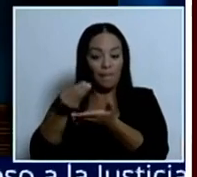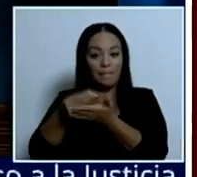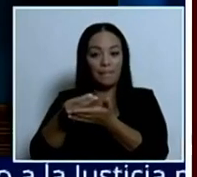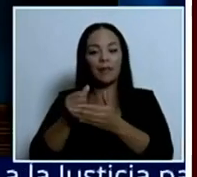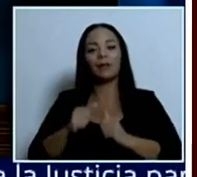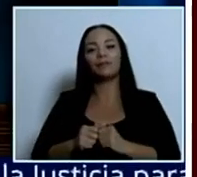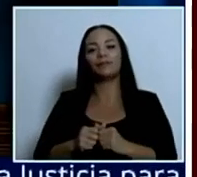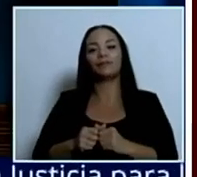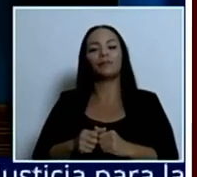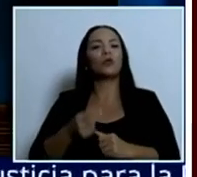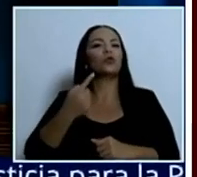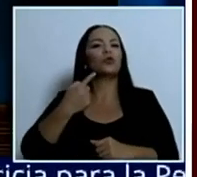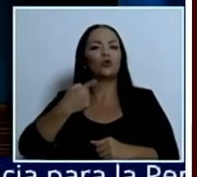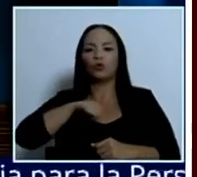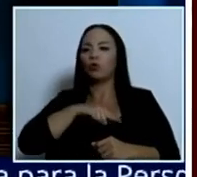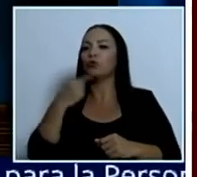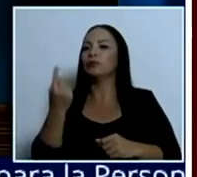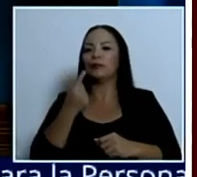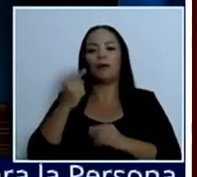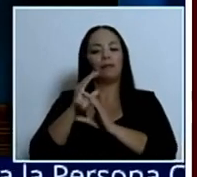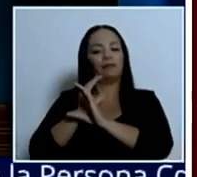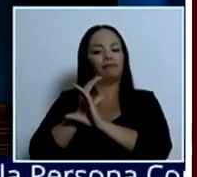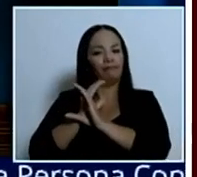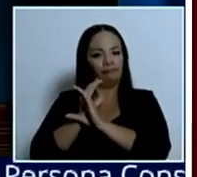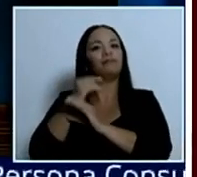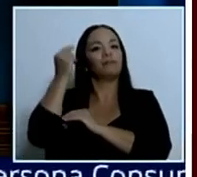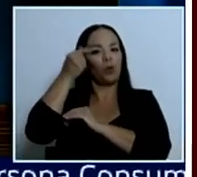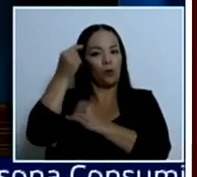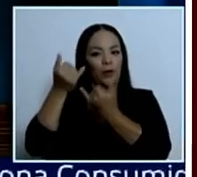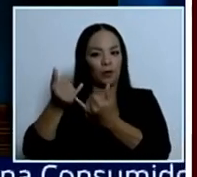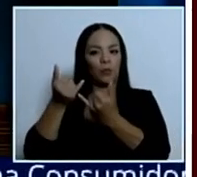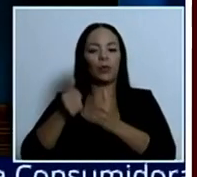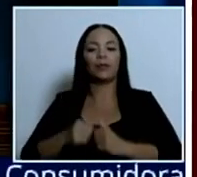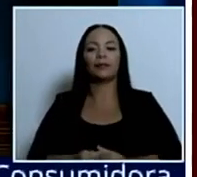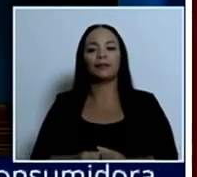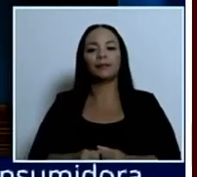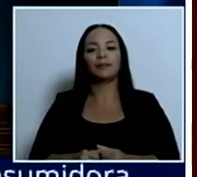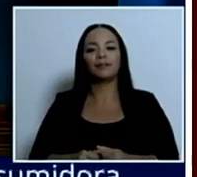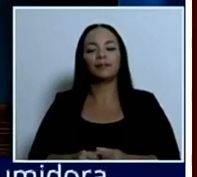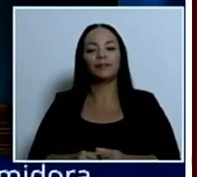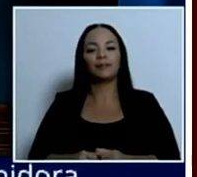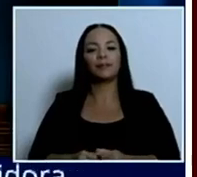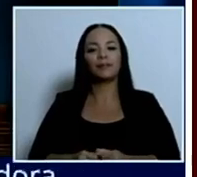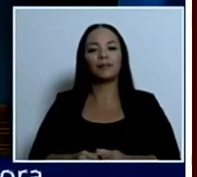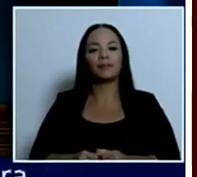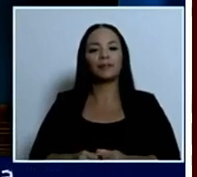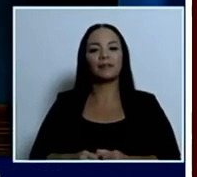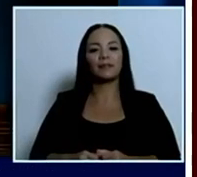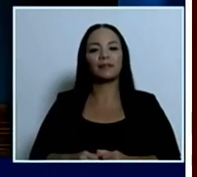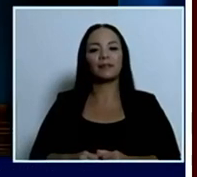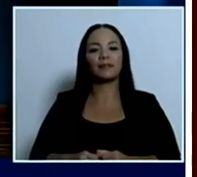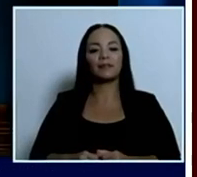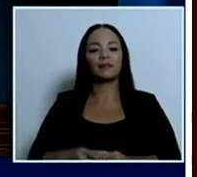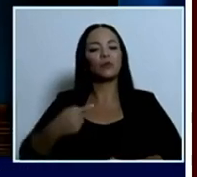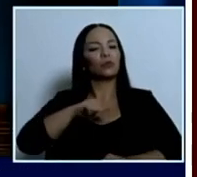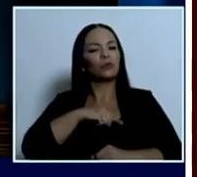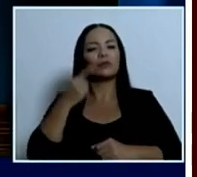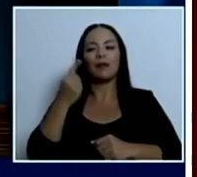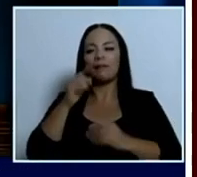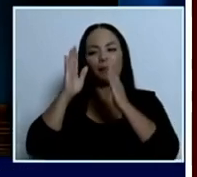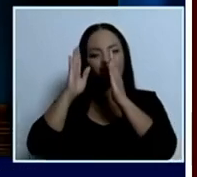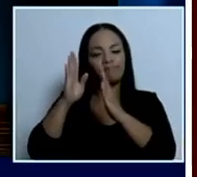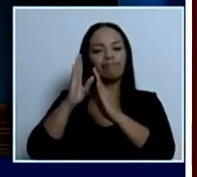corazón de este gobierno de manera bastante fuerte. ¿Por qué?